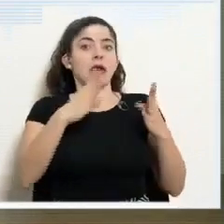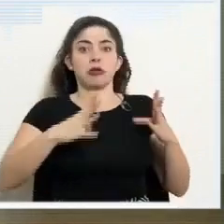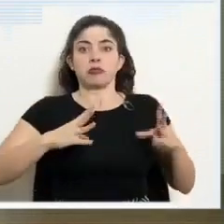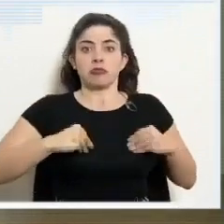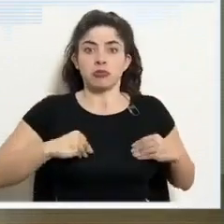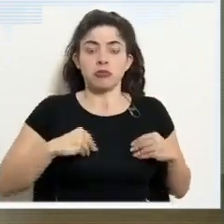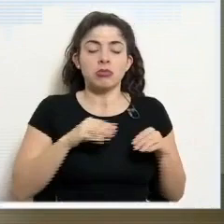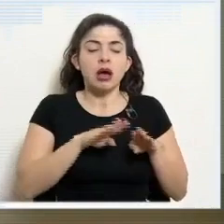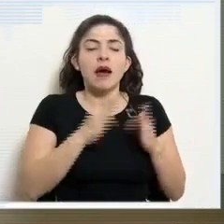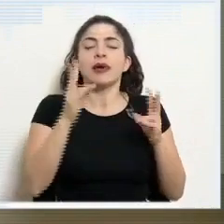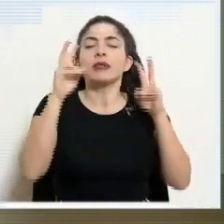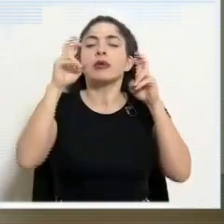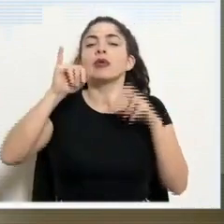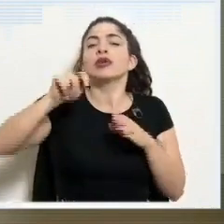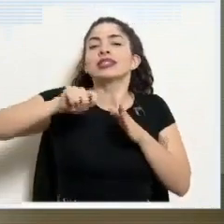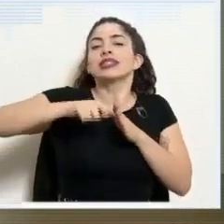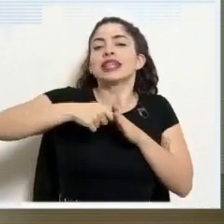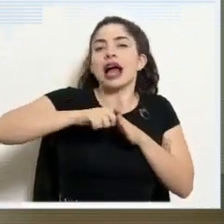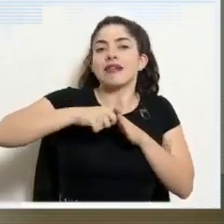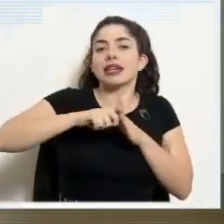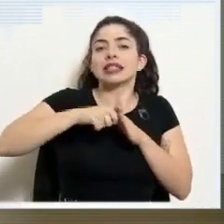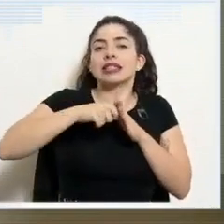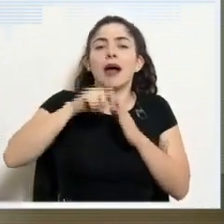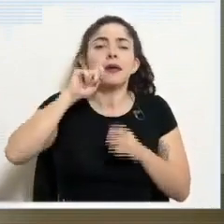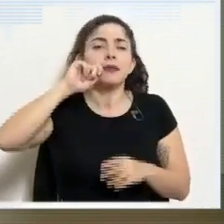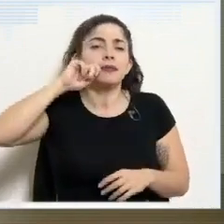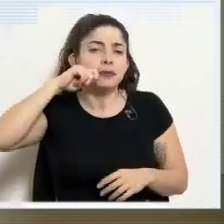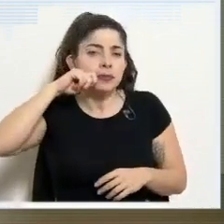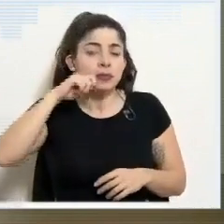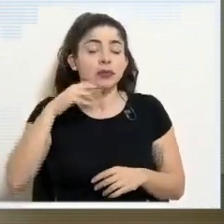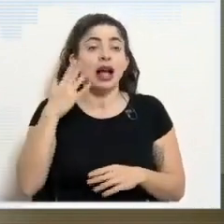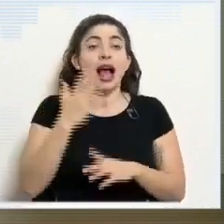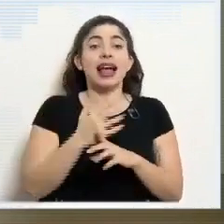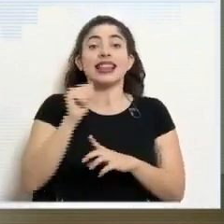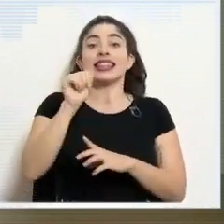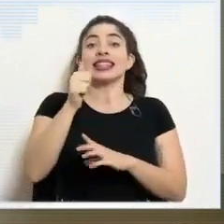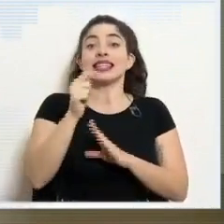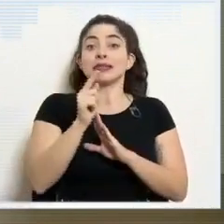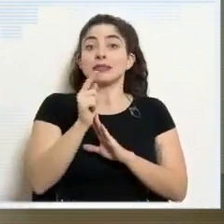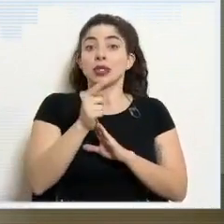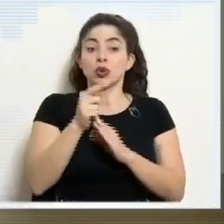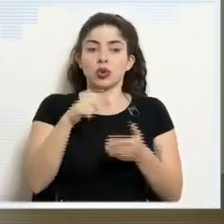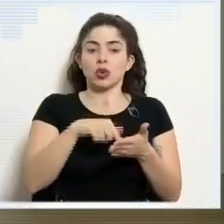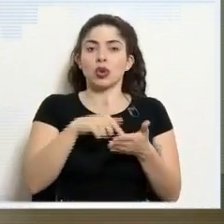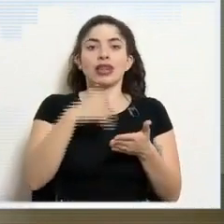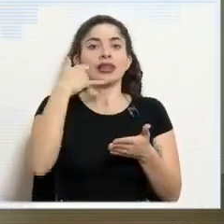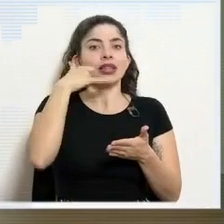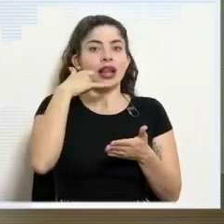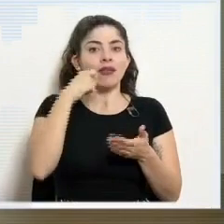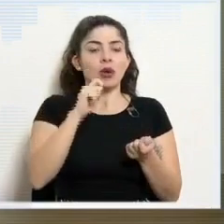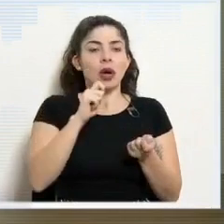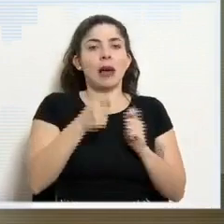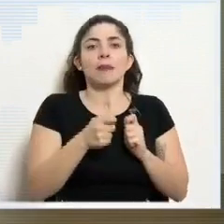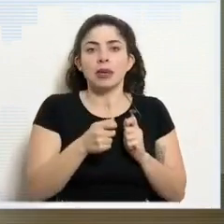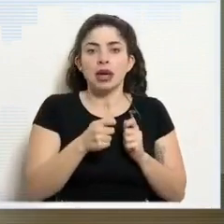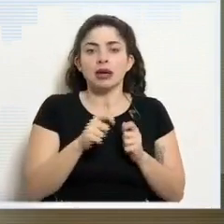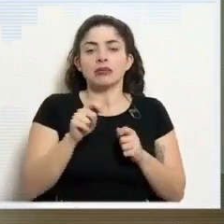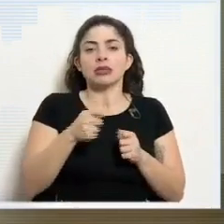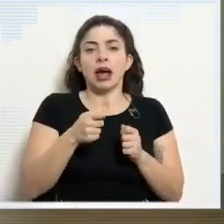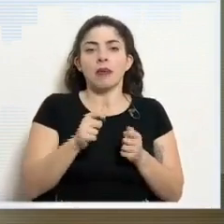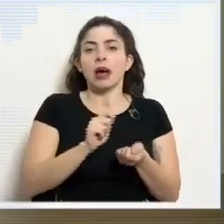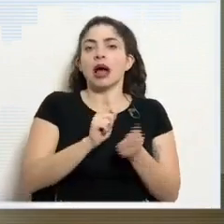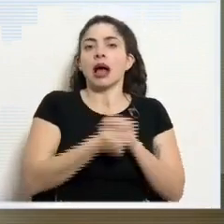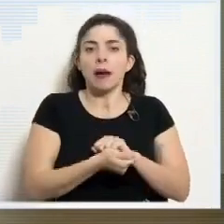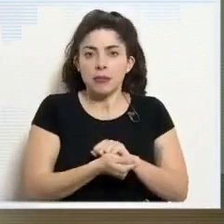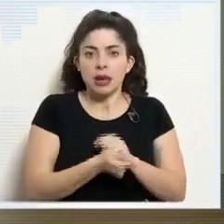unas llaves. Estas llaves van a ser encriptadas y cada 10 minutos en nuestros teléfonos esa llave va a ir cambiando por una nueva llave.